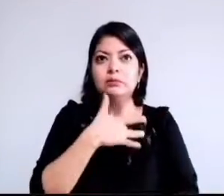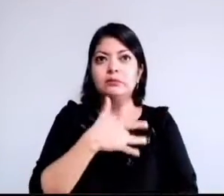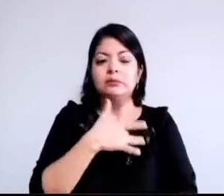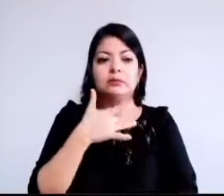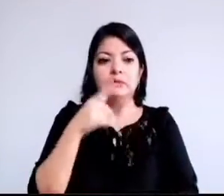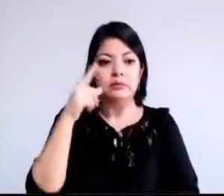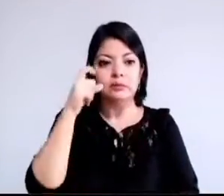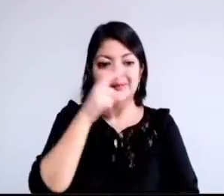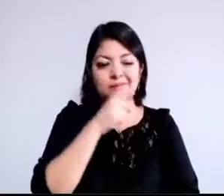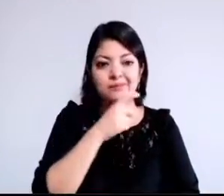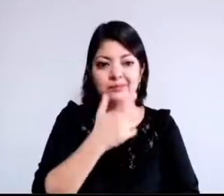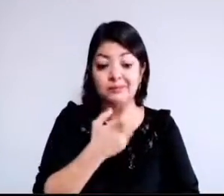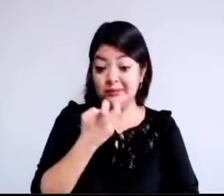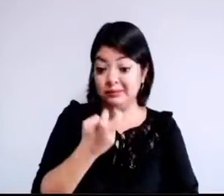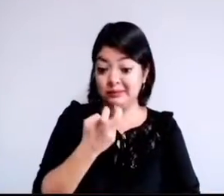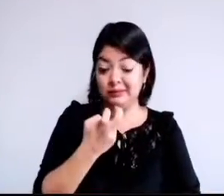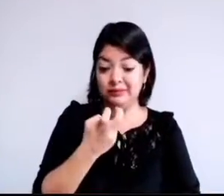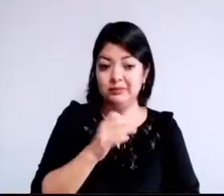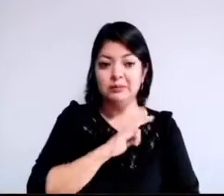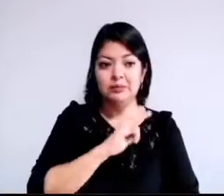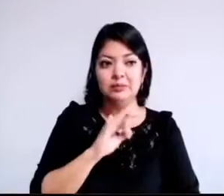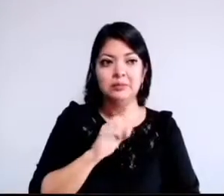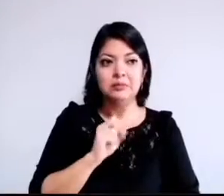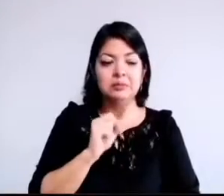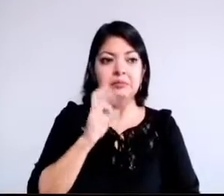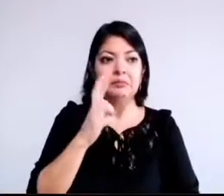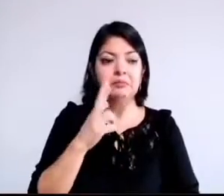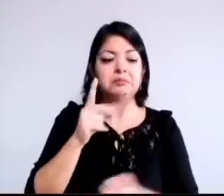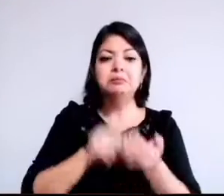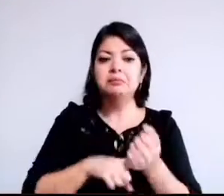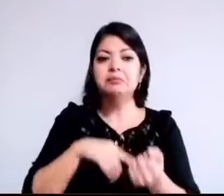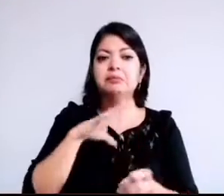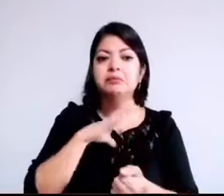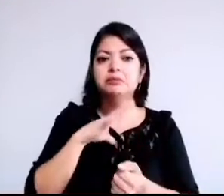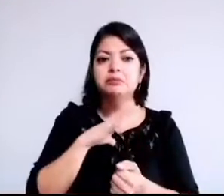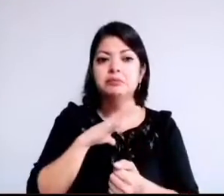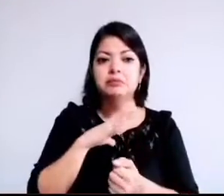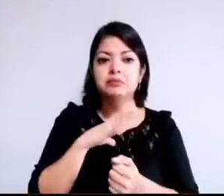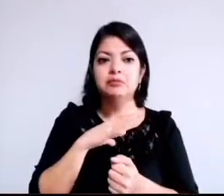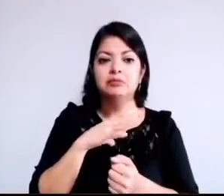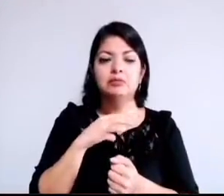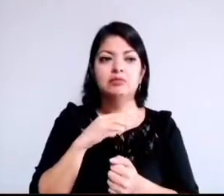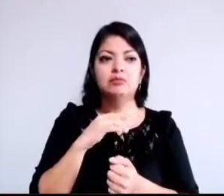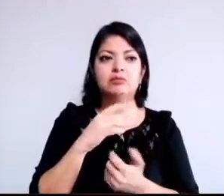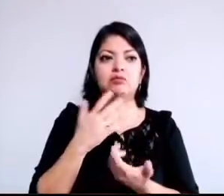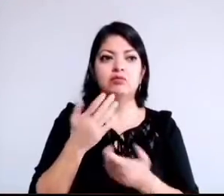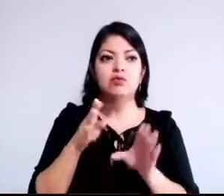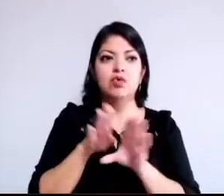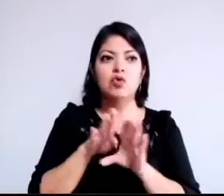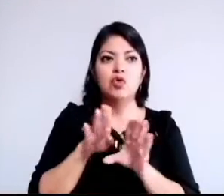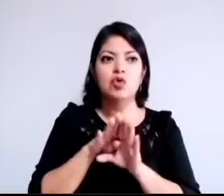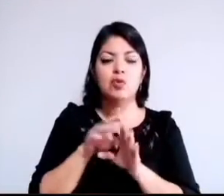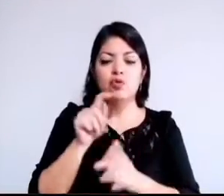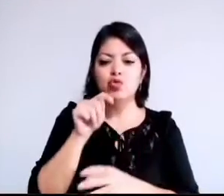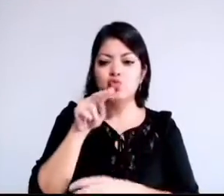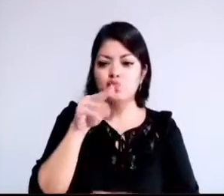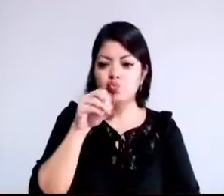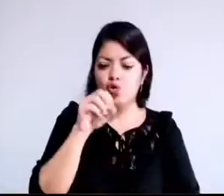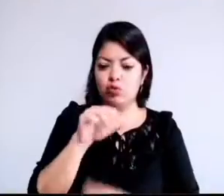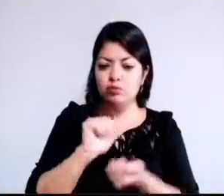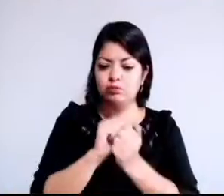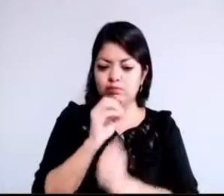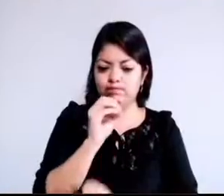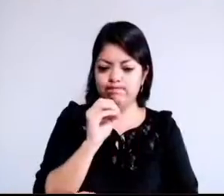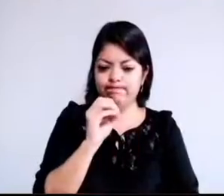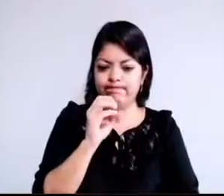Esto puede ser ocasionado por un incremento sustantivo del tamaño del tumor que puede obstruir